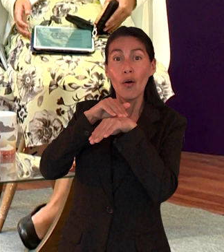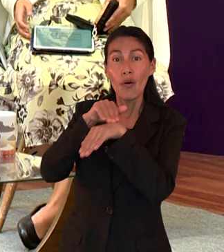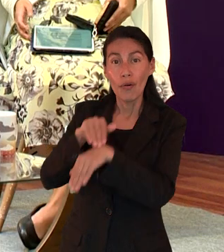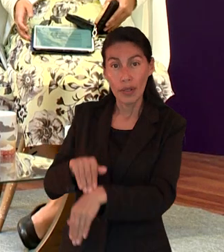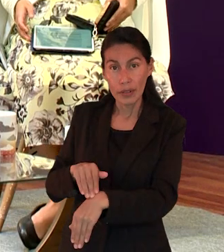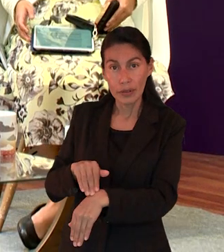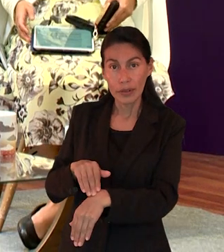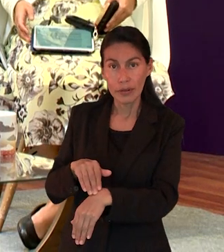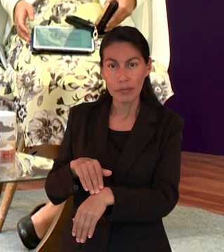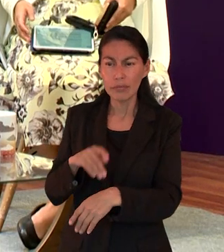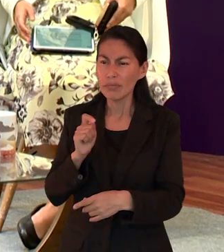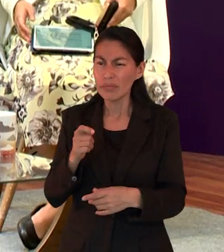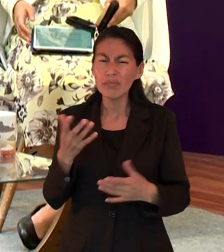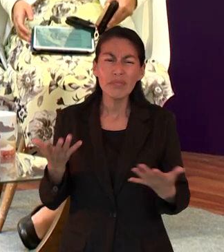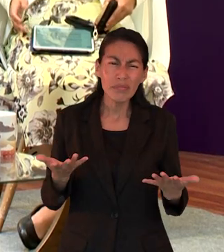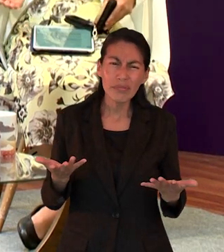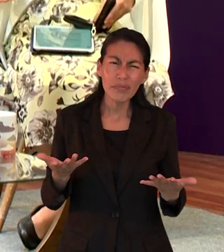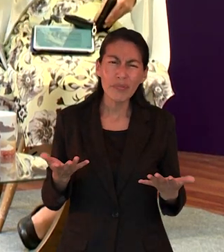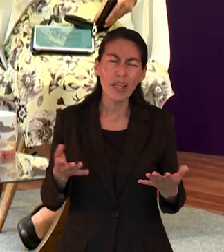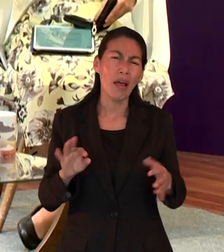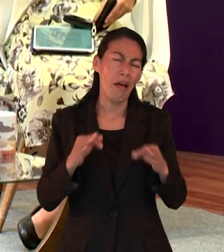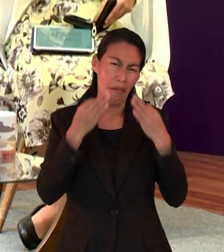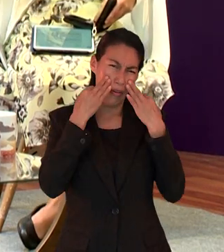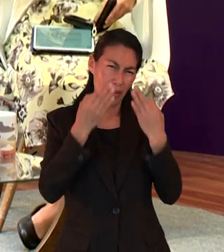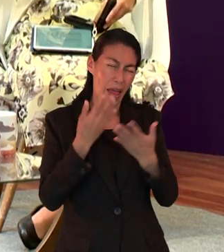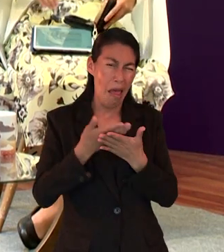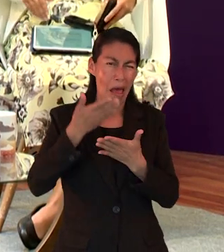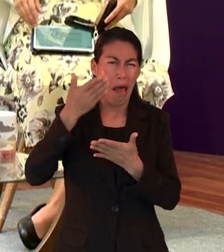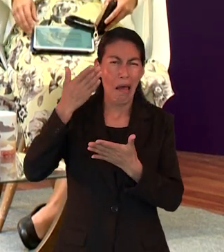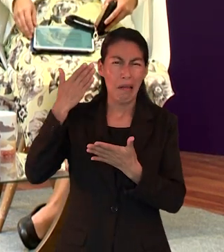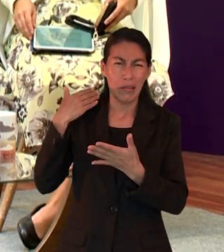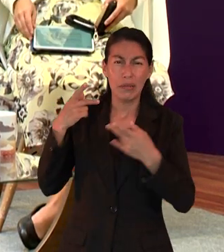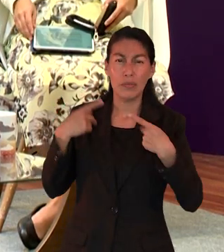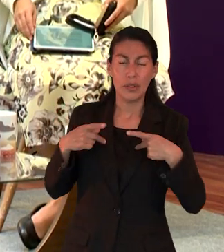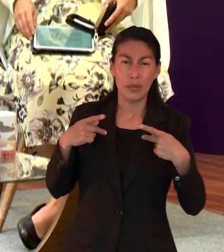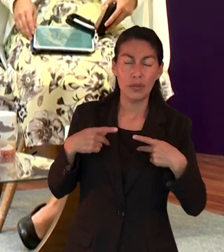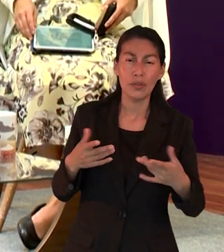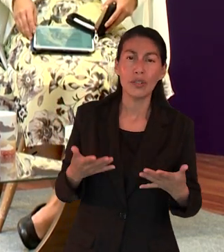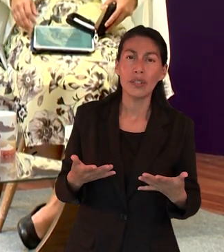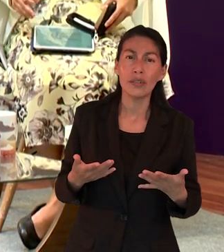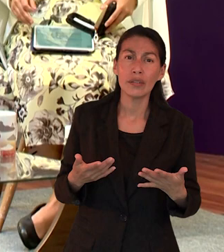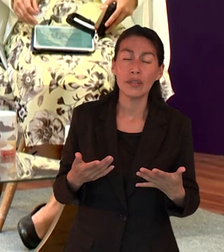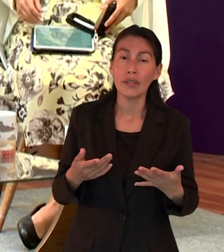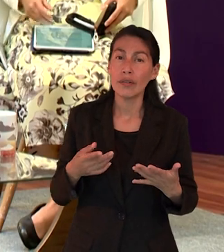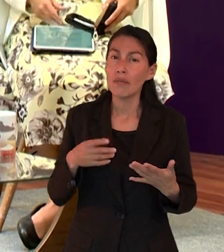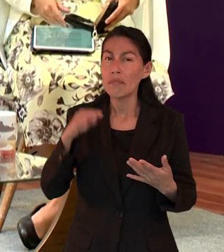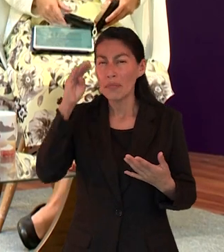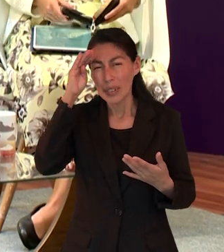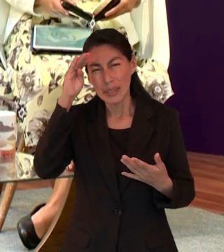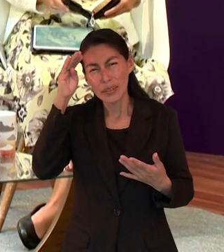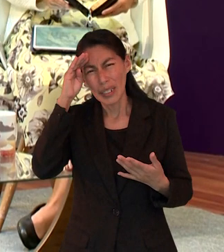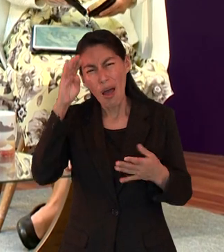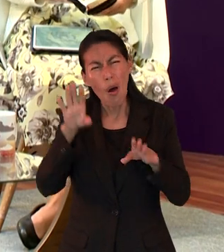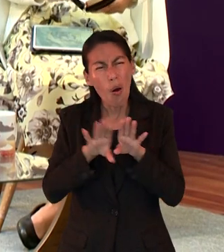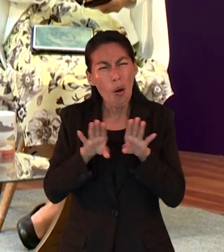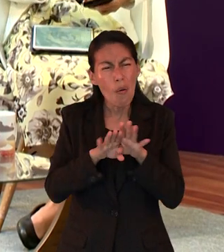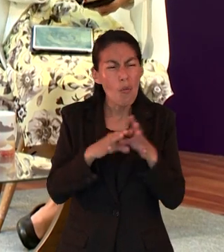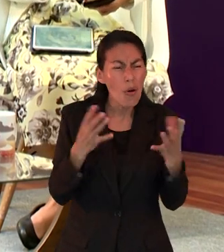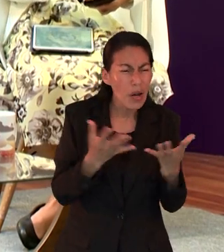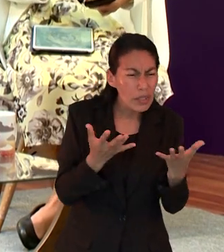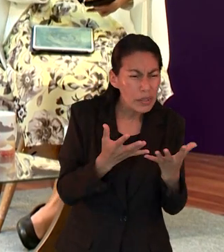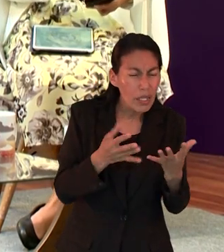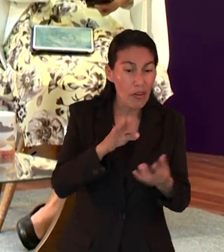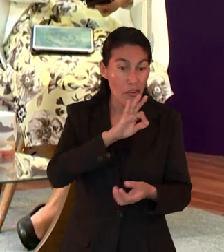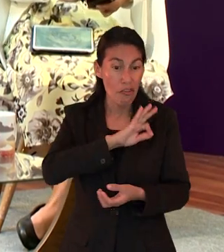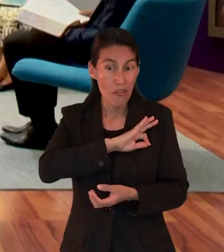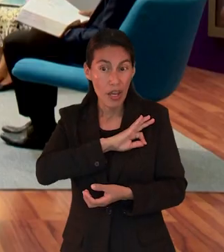dirigentes actuales. Y es que, pues recordando a los que estuvieron en el pasado, debemos de reflexionar en la conducta de ellos y